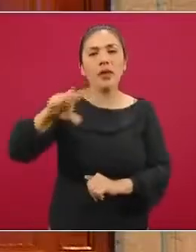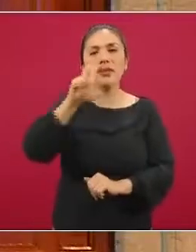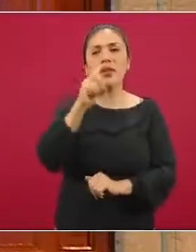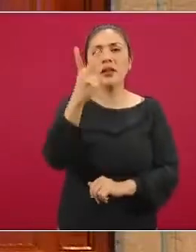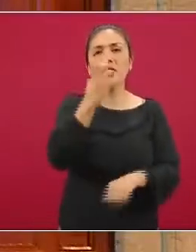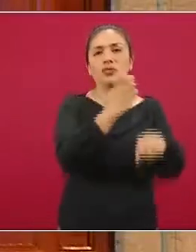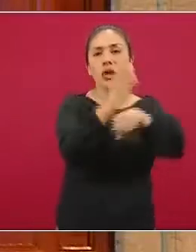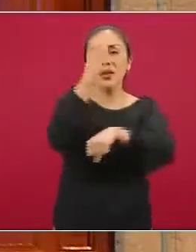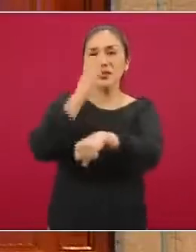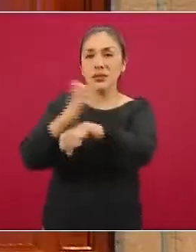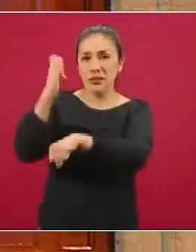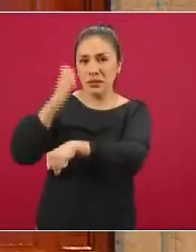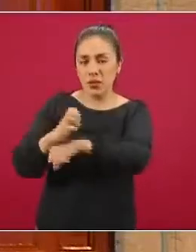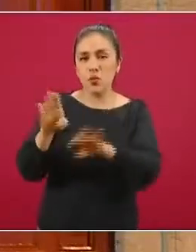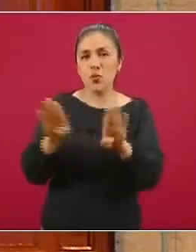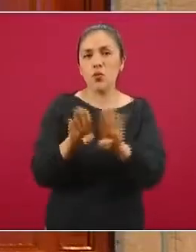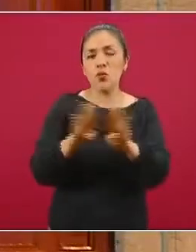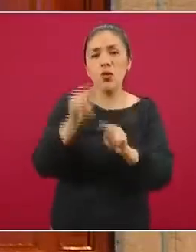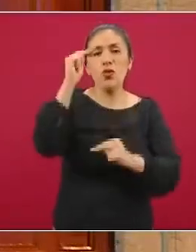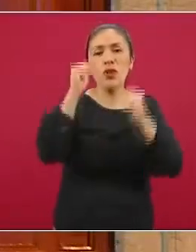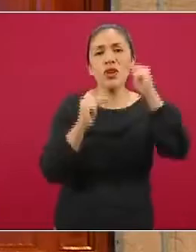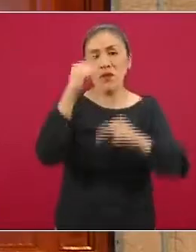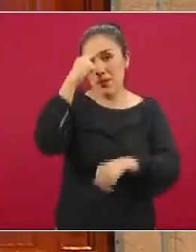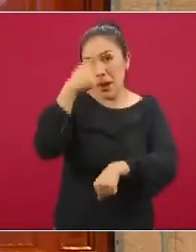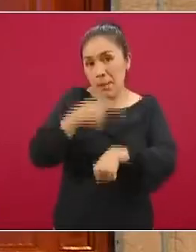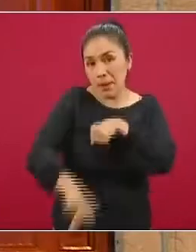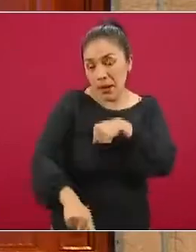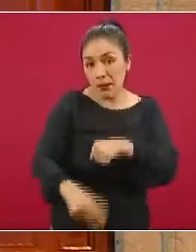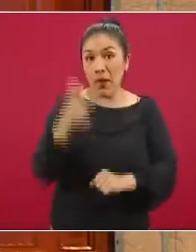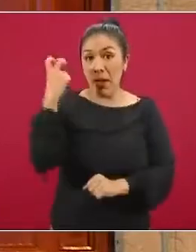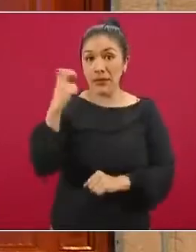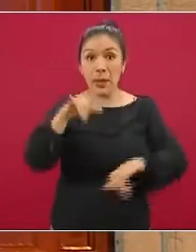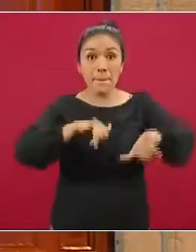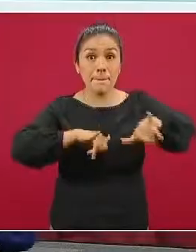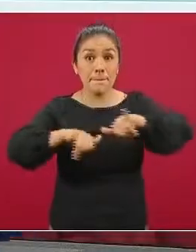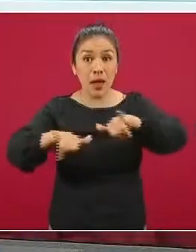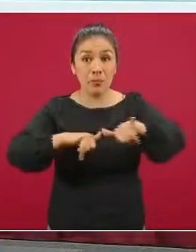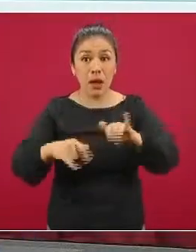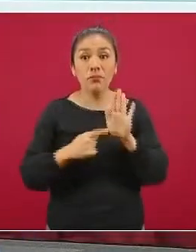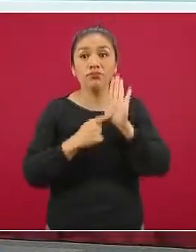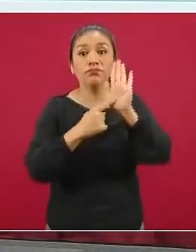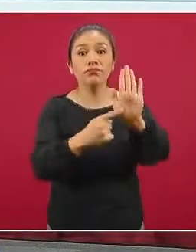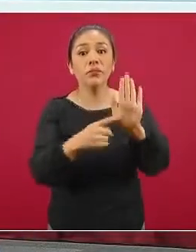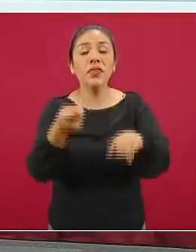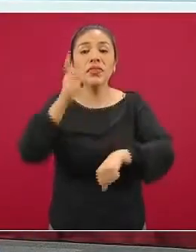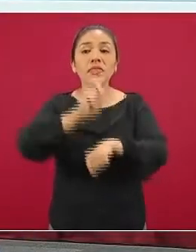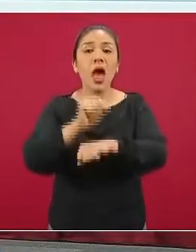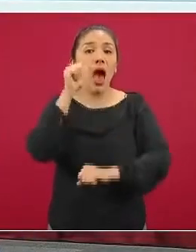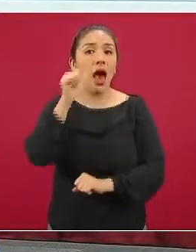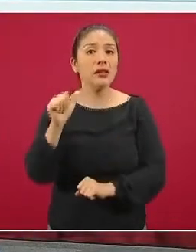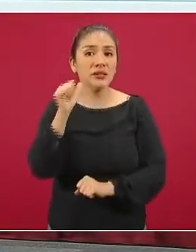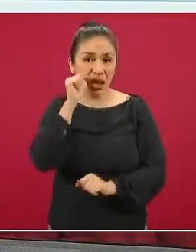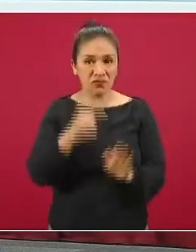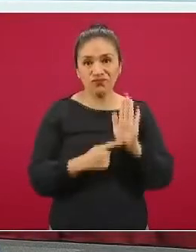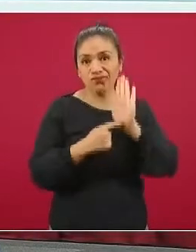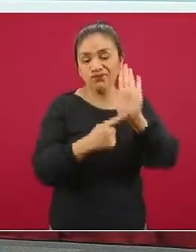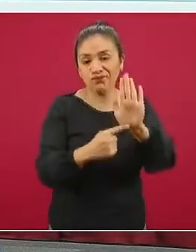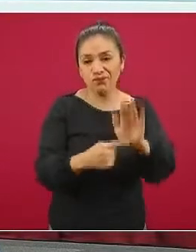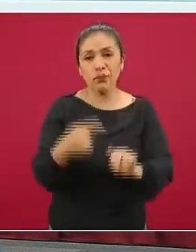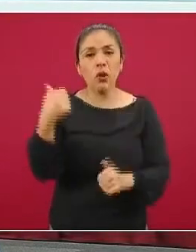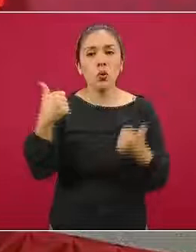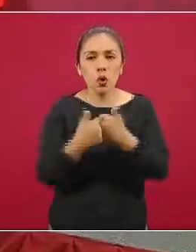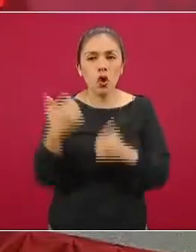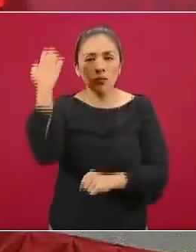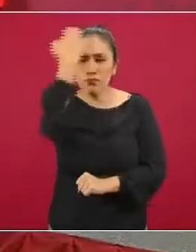entidades federativas en su función de nivel de riesgo. Este es el mapa que se presentó el día de ayer, tiene la